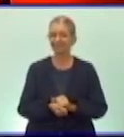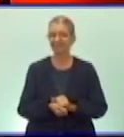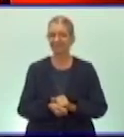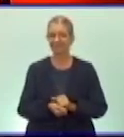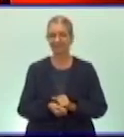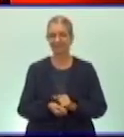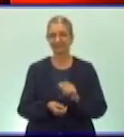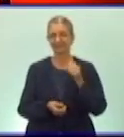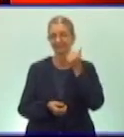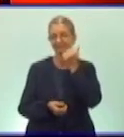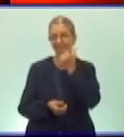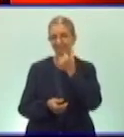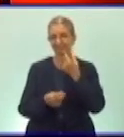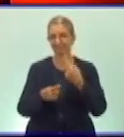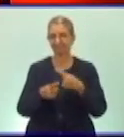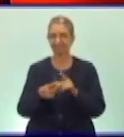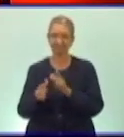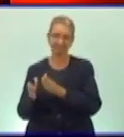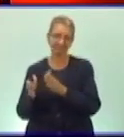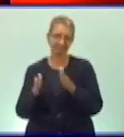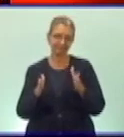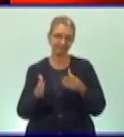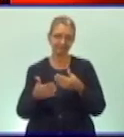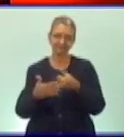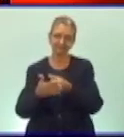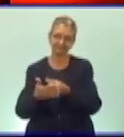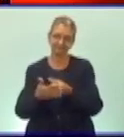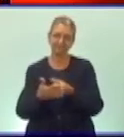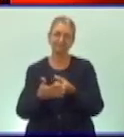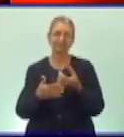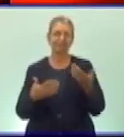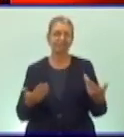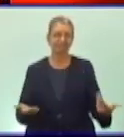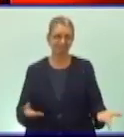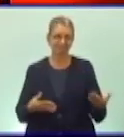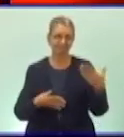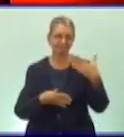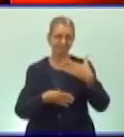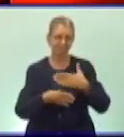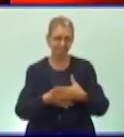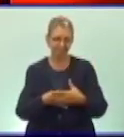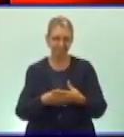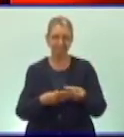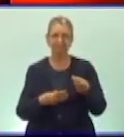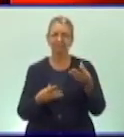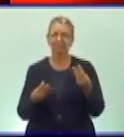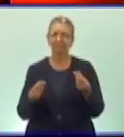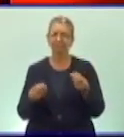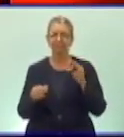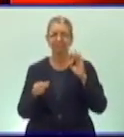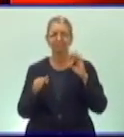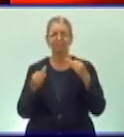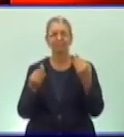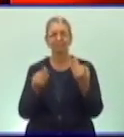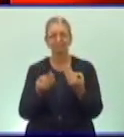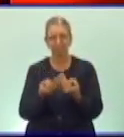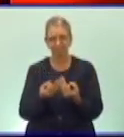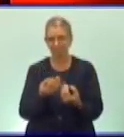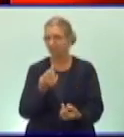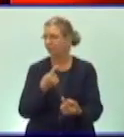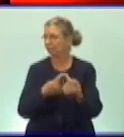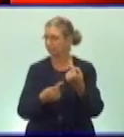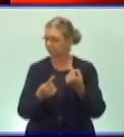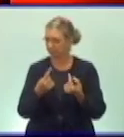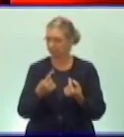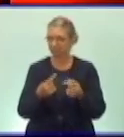más las limitaciones que enfrentamos con el bloqueo, sabemos que muchas familias, o tal vez algunas,